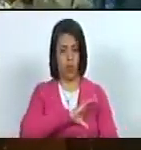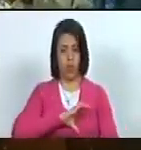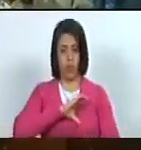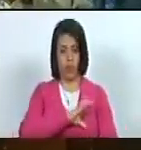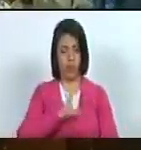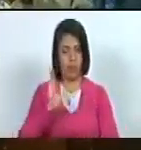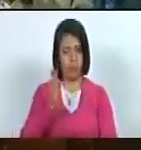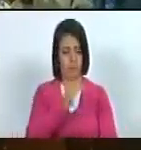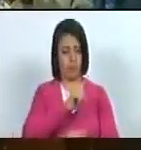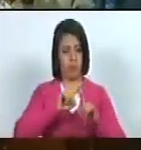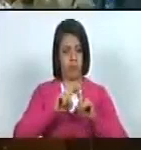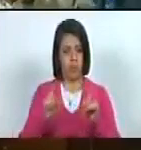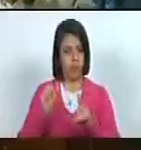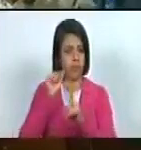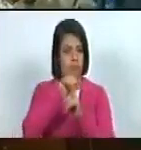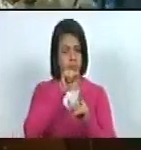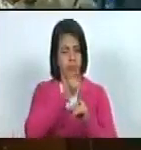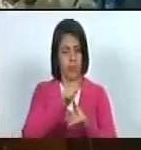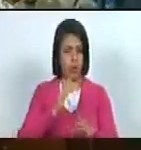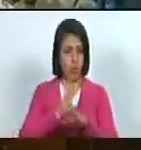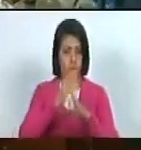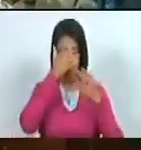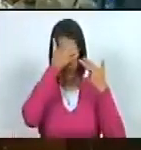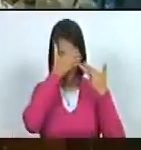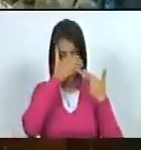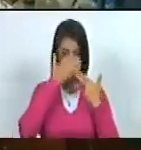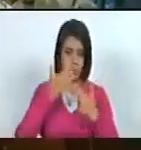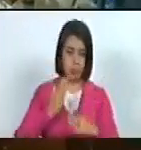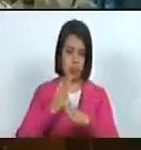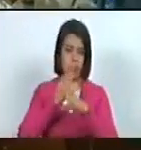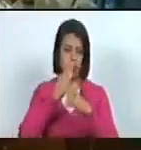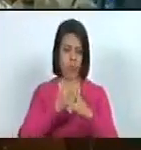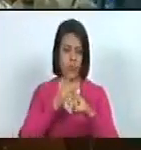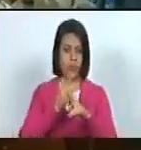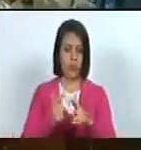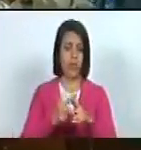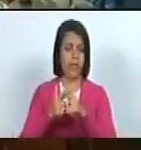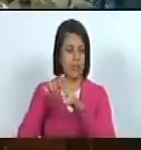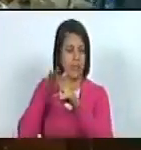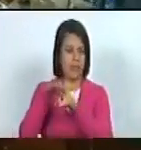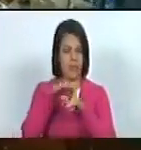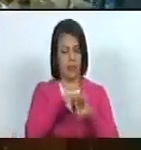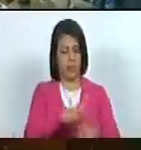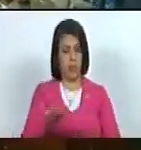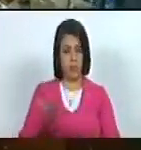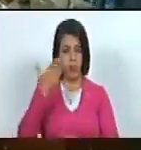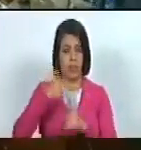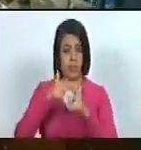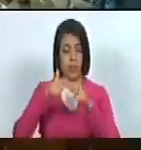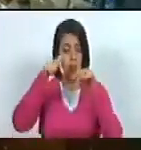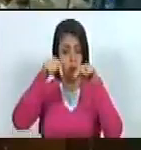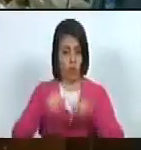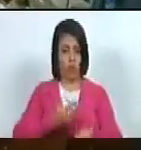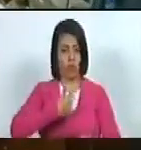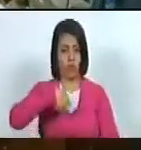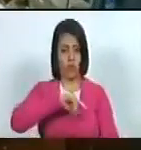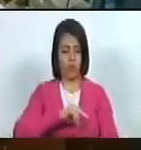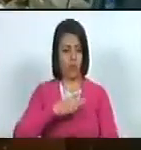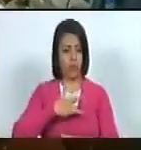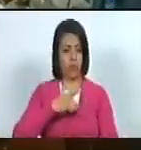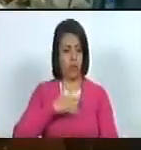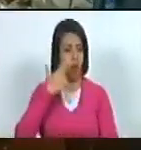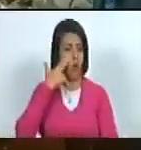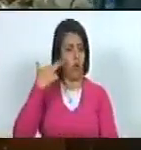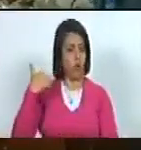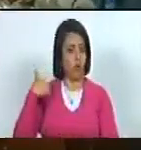de Sanciones sino también en la lucha contra el terrorismo en la lucha contra el extremismo y es fundamental hoy que nosotros nos sintamos